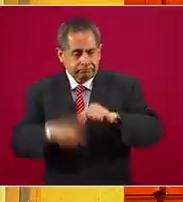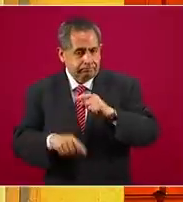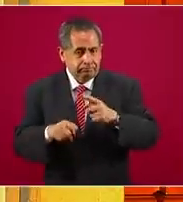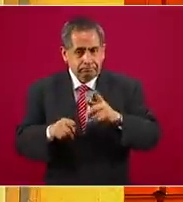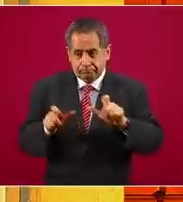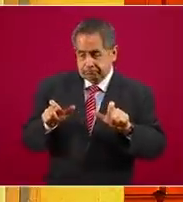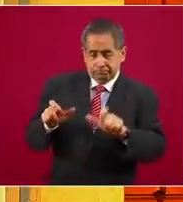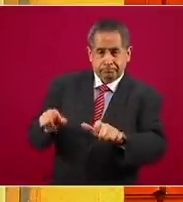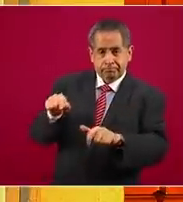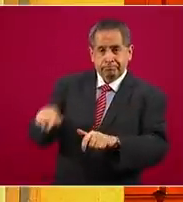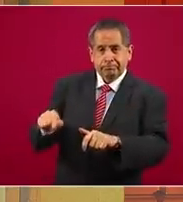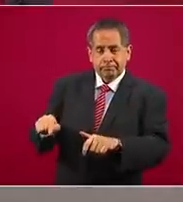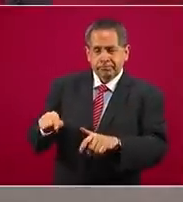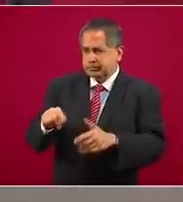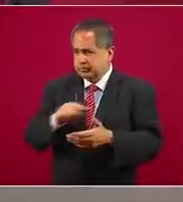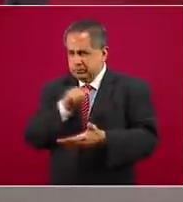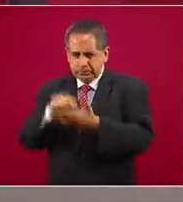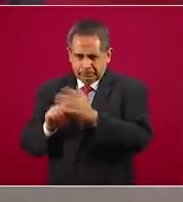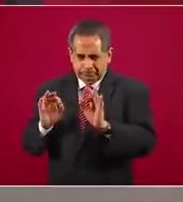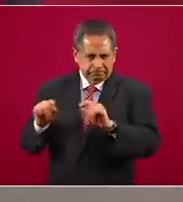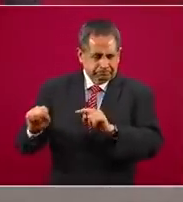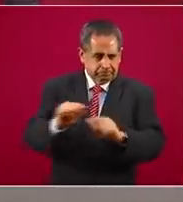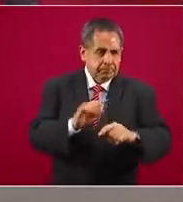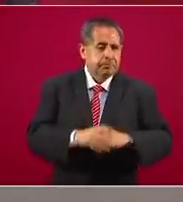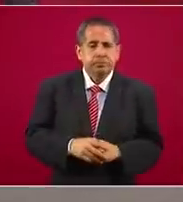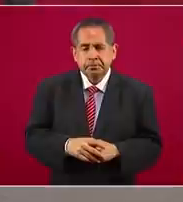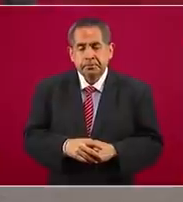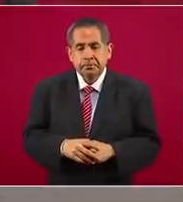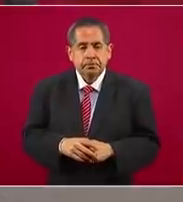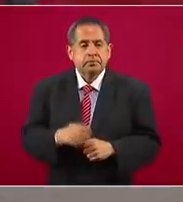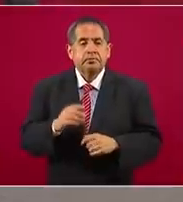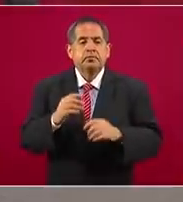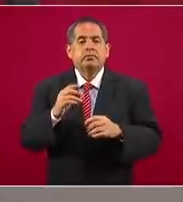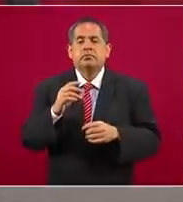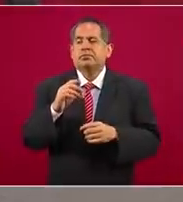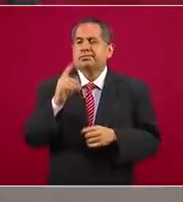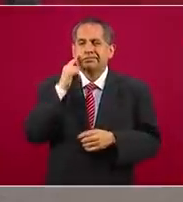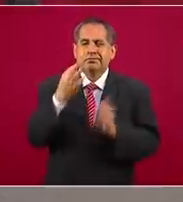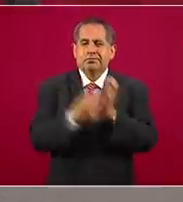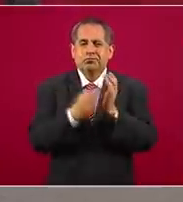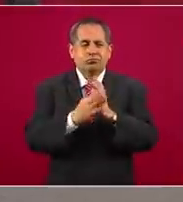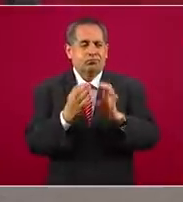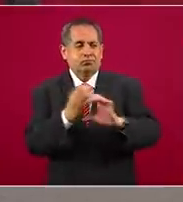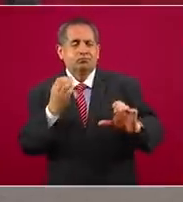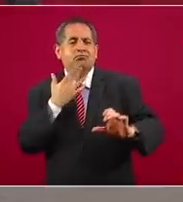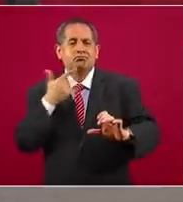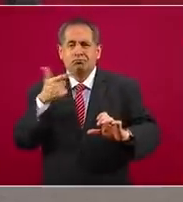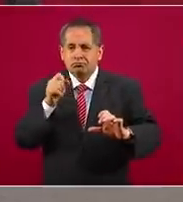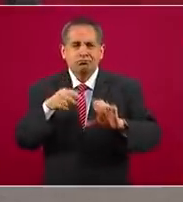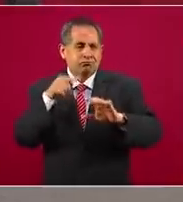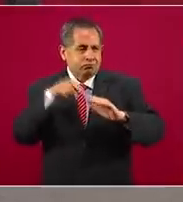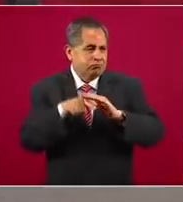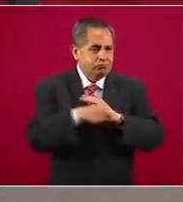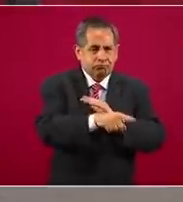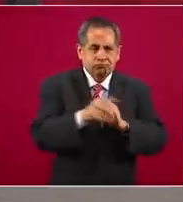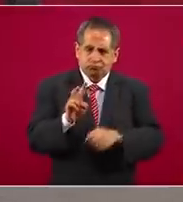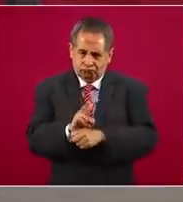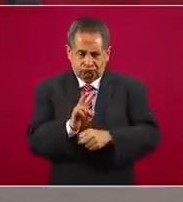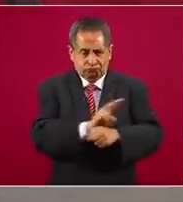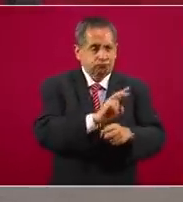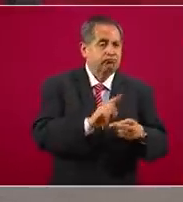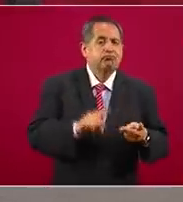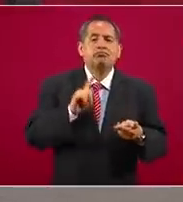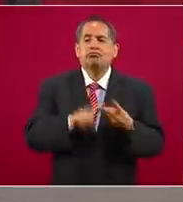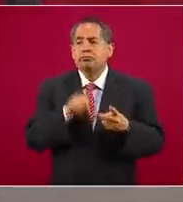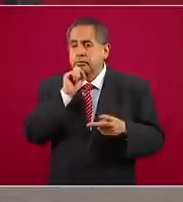seguridad a instalaciones estratégicas, protección a la red de ductos, el estado de derecho en la mar, protección marítima y portuaria,